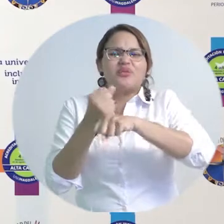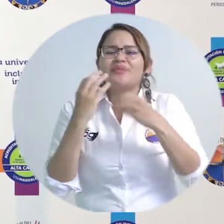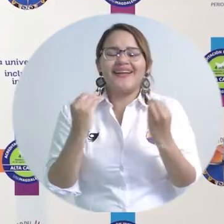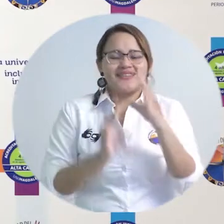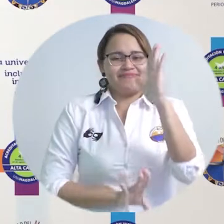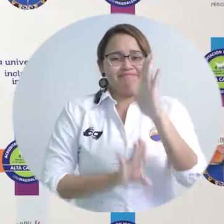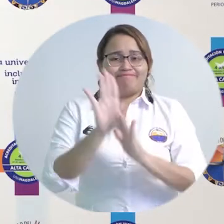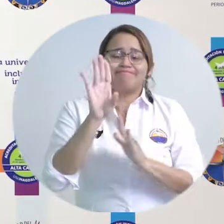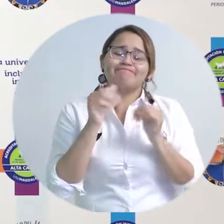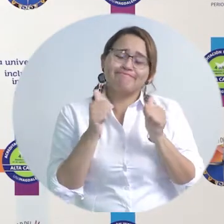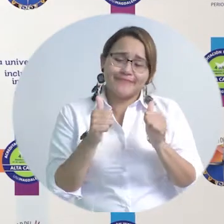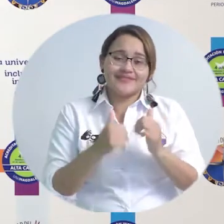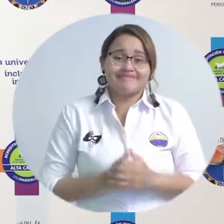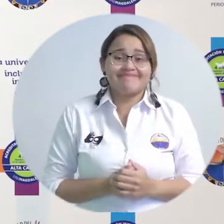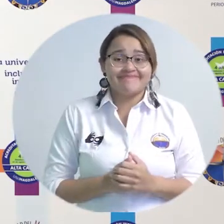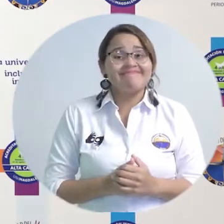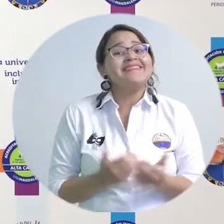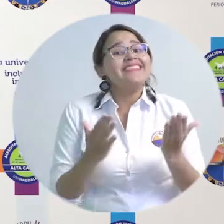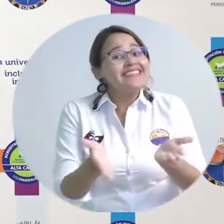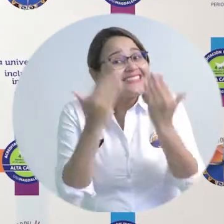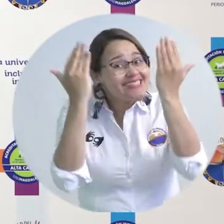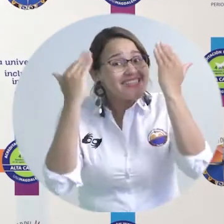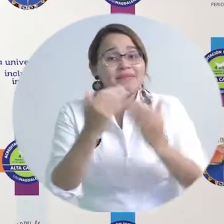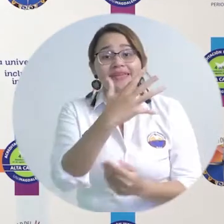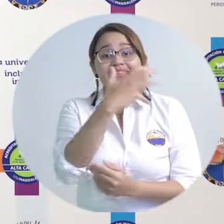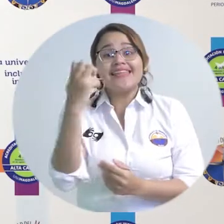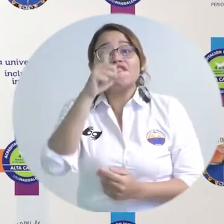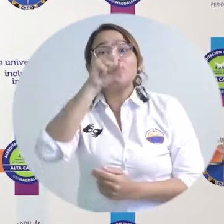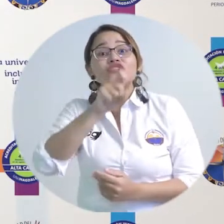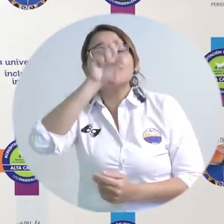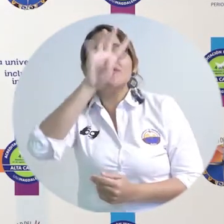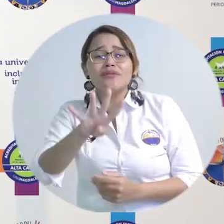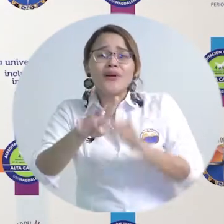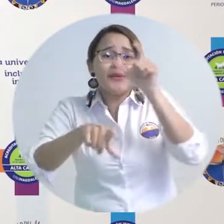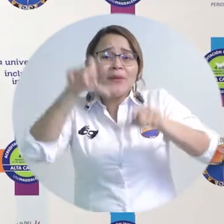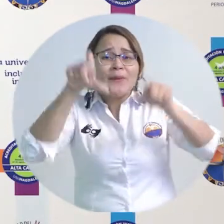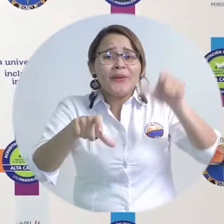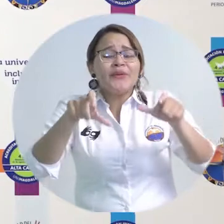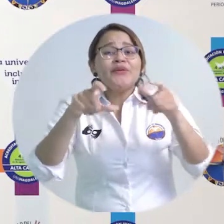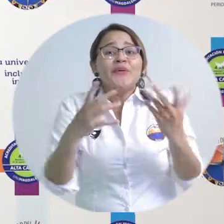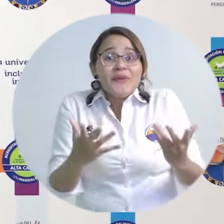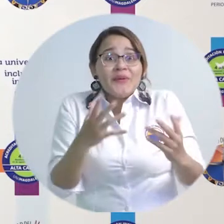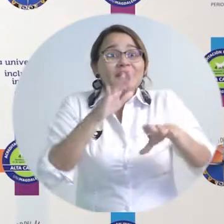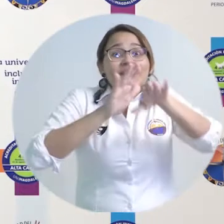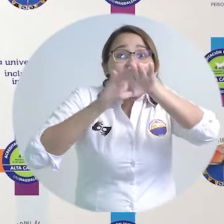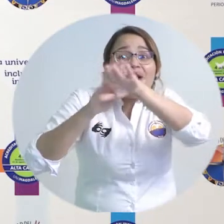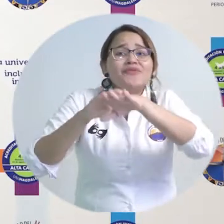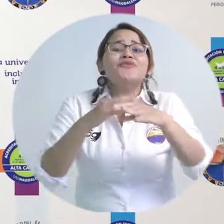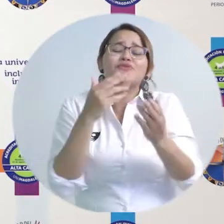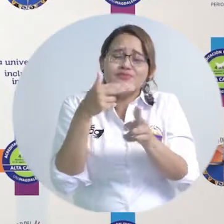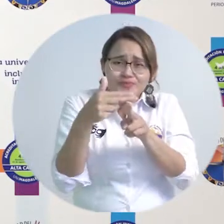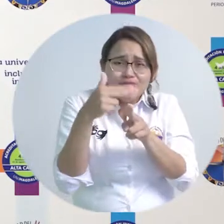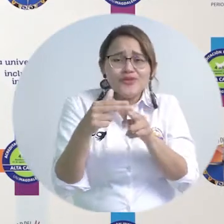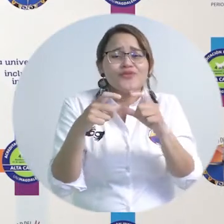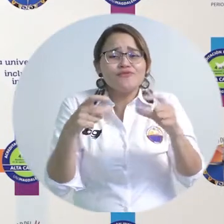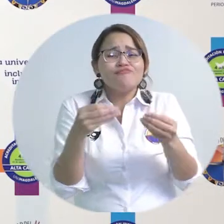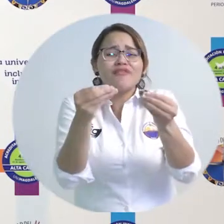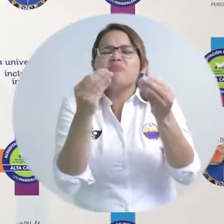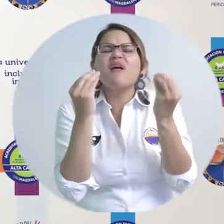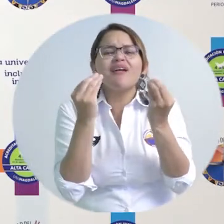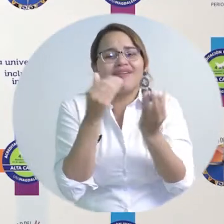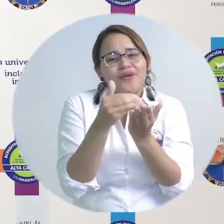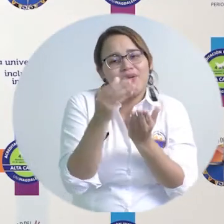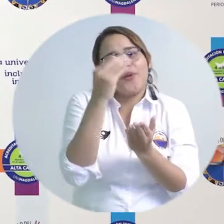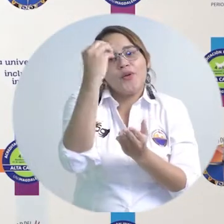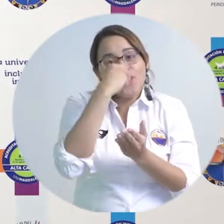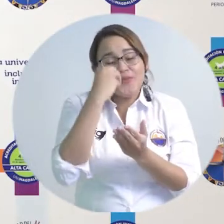qué buena noticia para esos 564 beneficiarios que hoy por lo menos tienen la tranquilidad de que tendrán un mercado básico para poder solventar esta situación